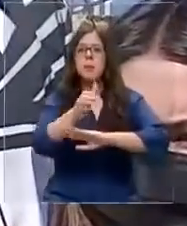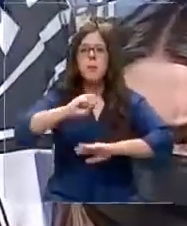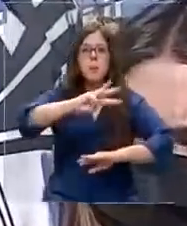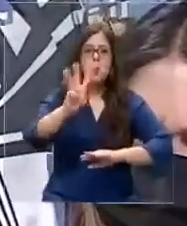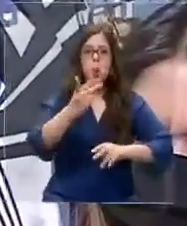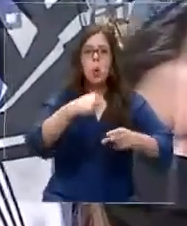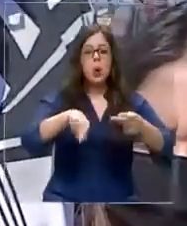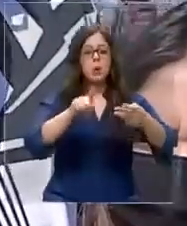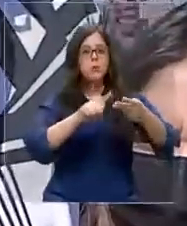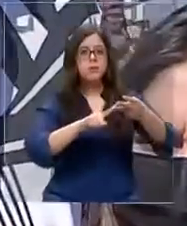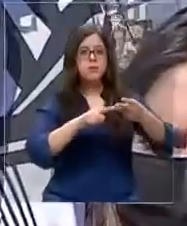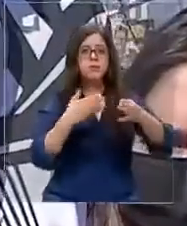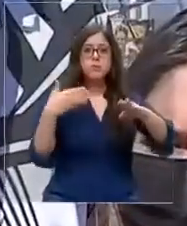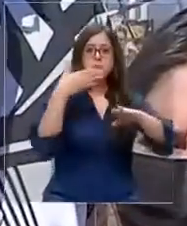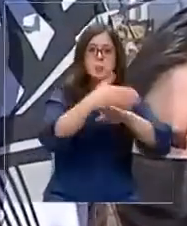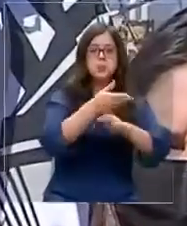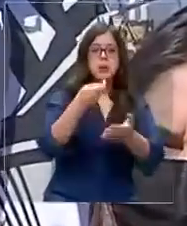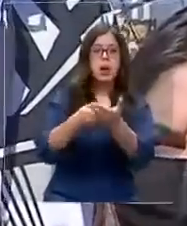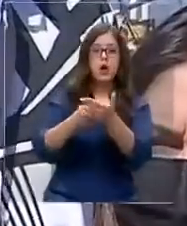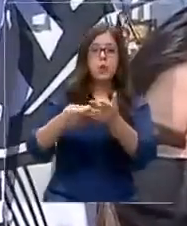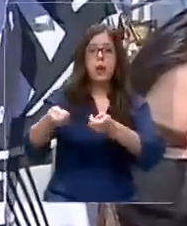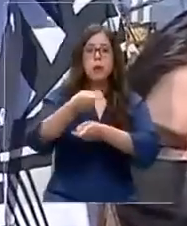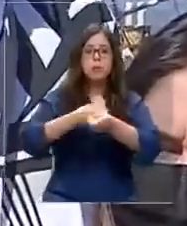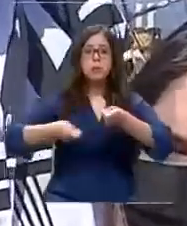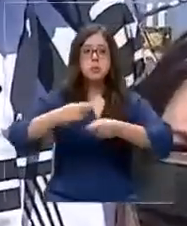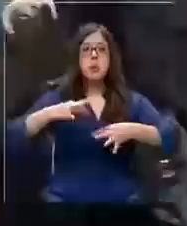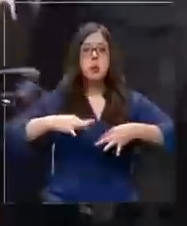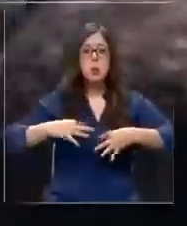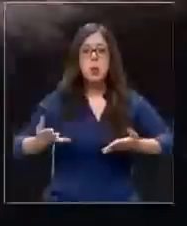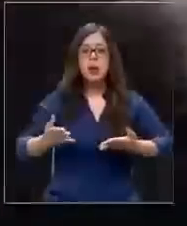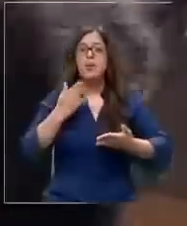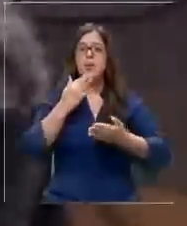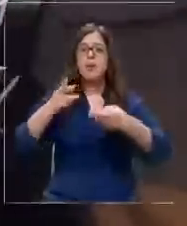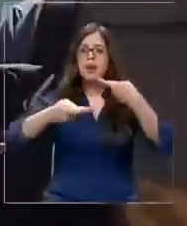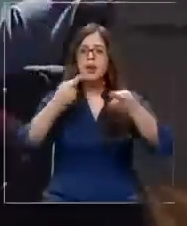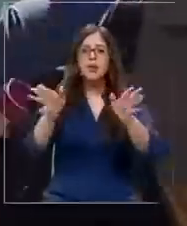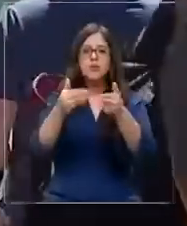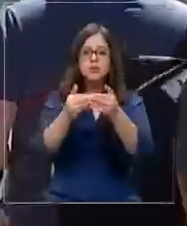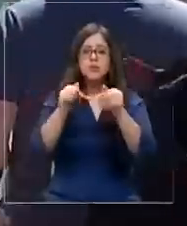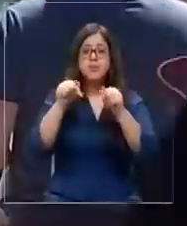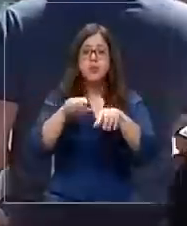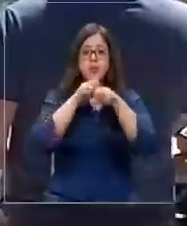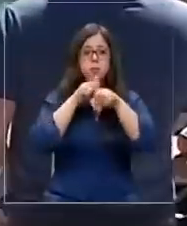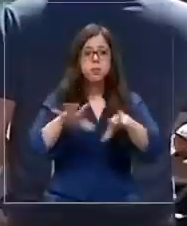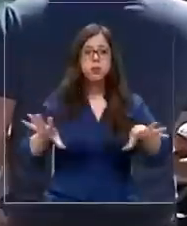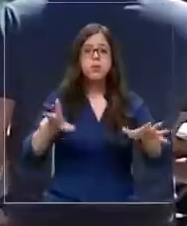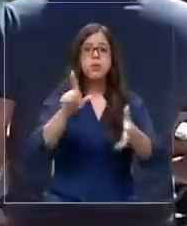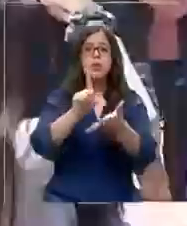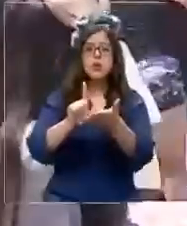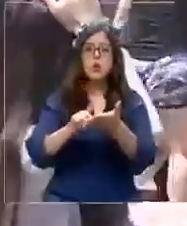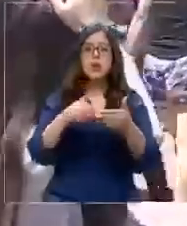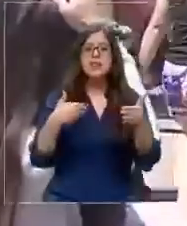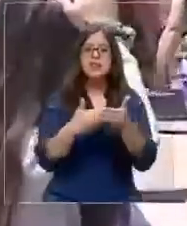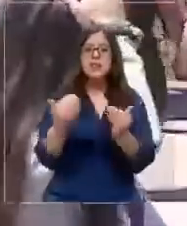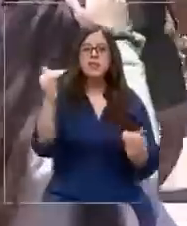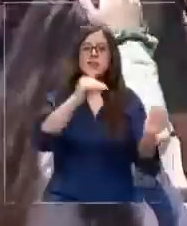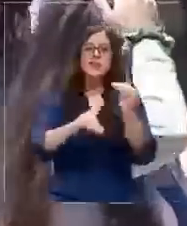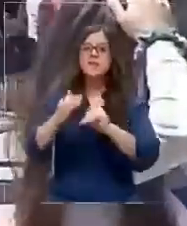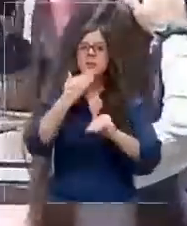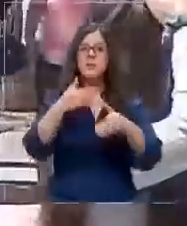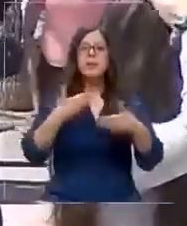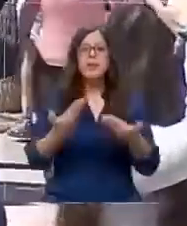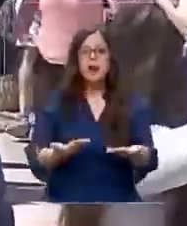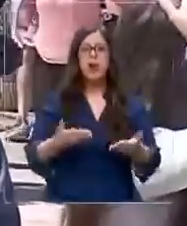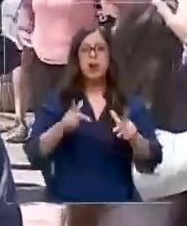mall, pésimo momento para ir a una multitienda, pésimo momento para ir a restaurante cerrado. Mientras tanto, continuará el despliegue en terreno en el borde costero, sobre todo en